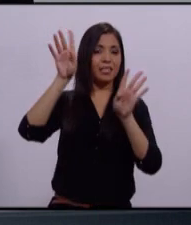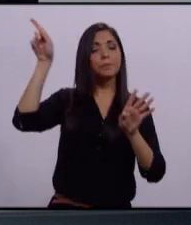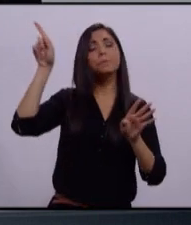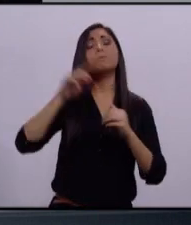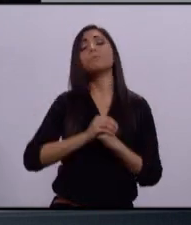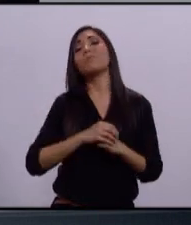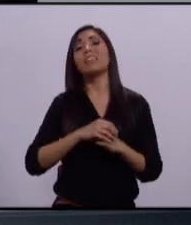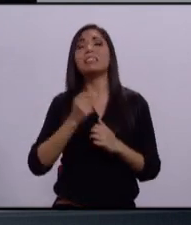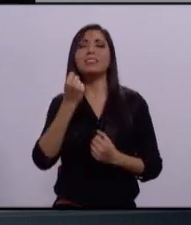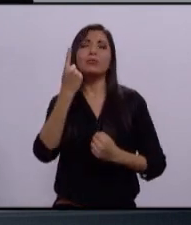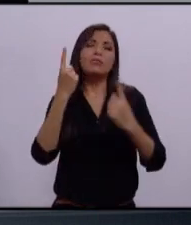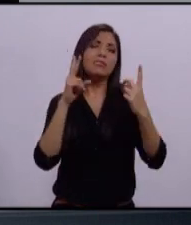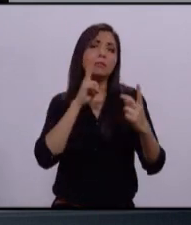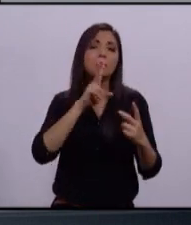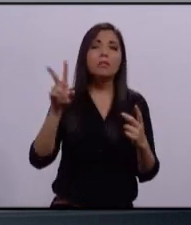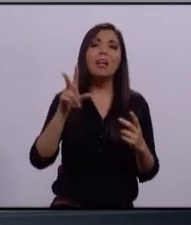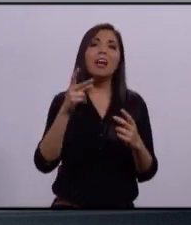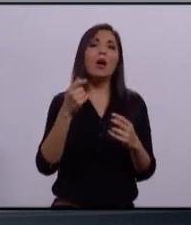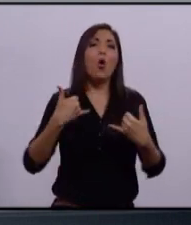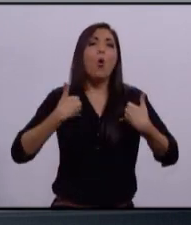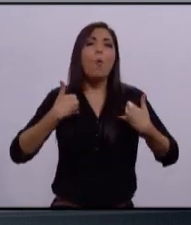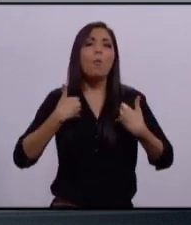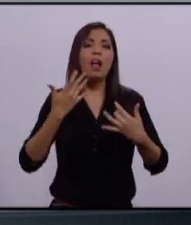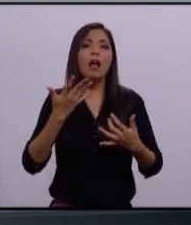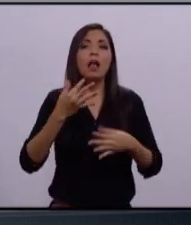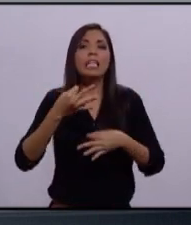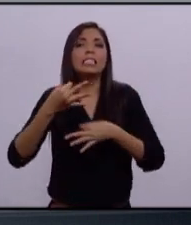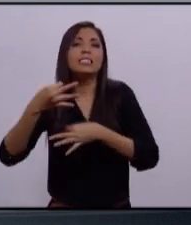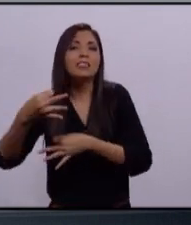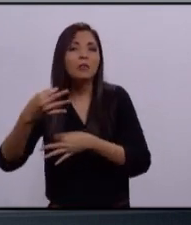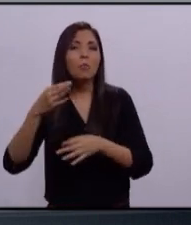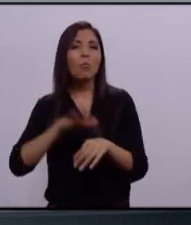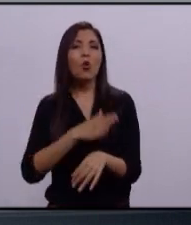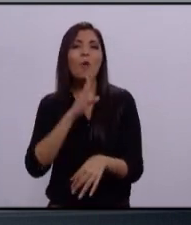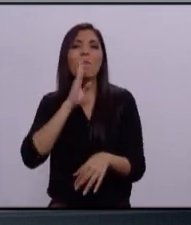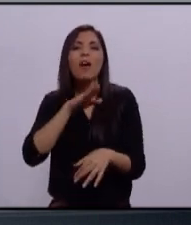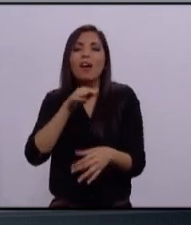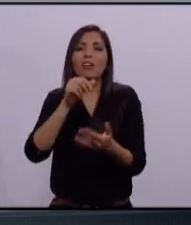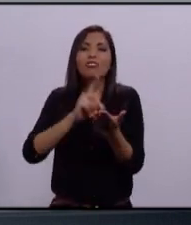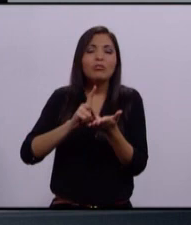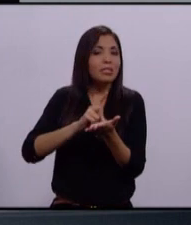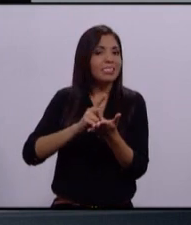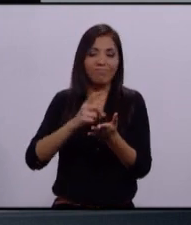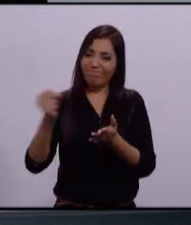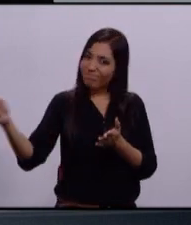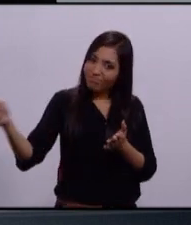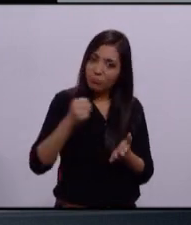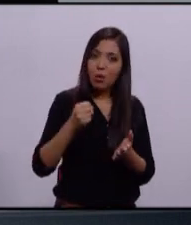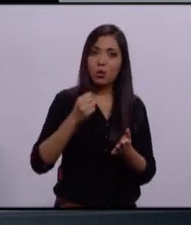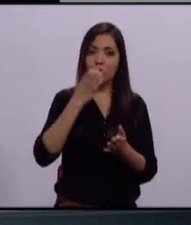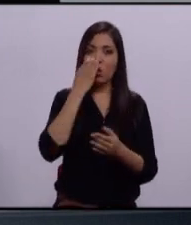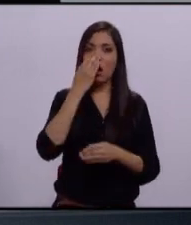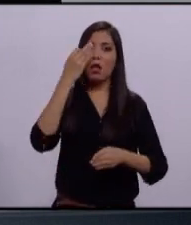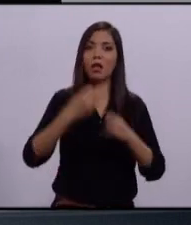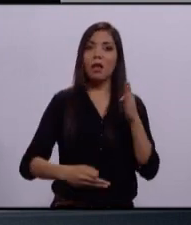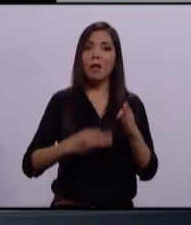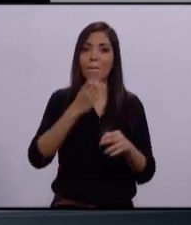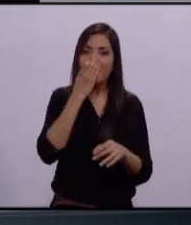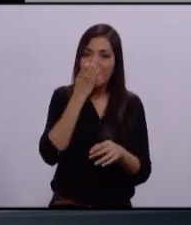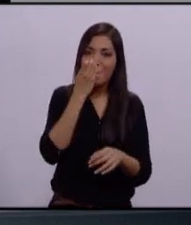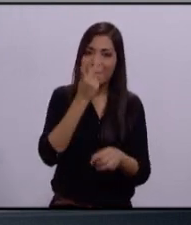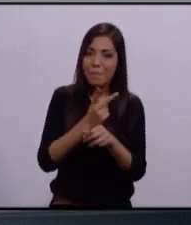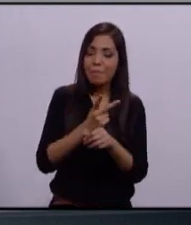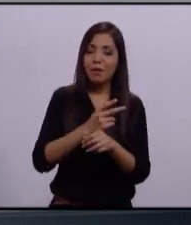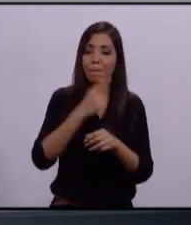estaban a punto de caer en las manos de la delincuencia pudieran volver al aula y terminar sus estudios y tuvieran la posibilidad de tener una vida mejor.